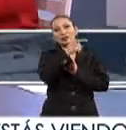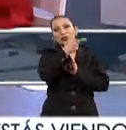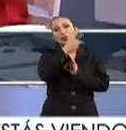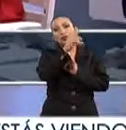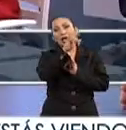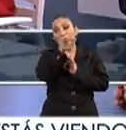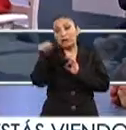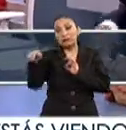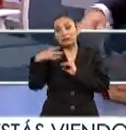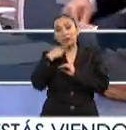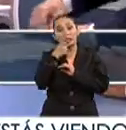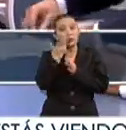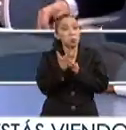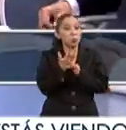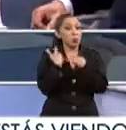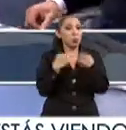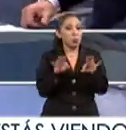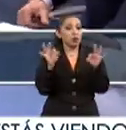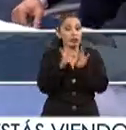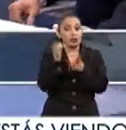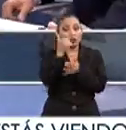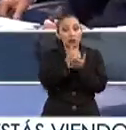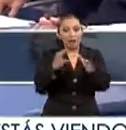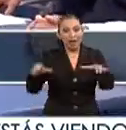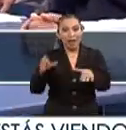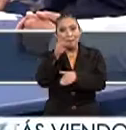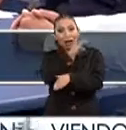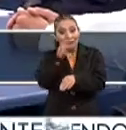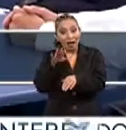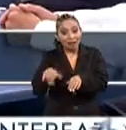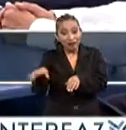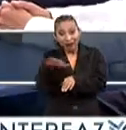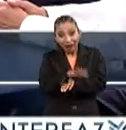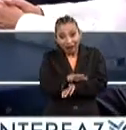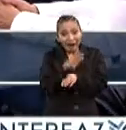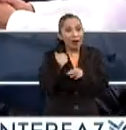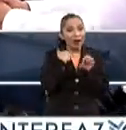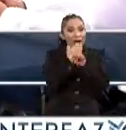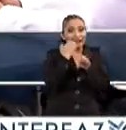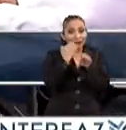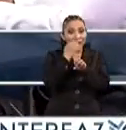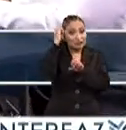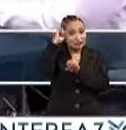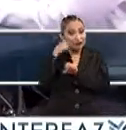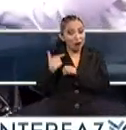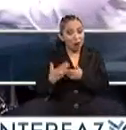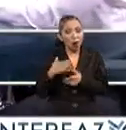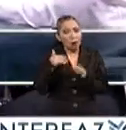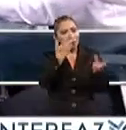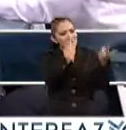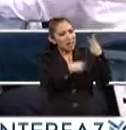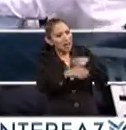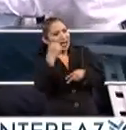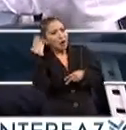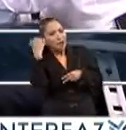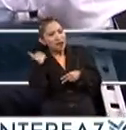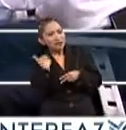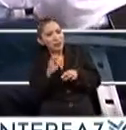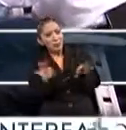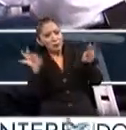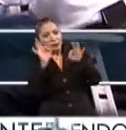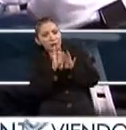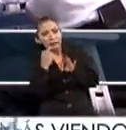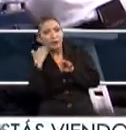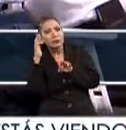Márquez lo importante que es para ciudades como Mazatlán, como el estado de Sinaloa, recibir este tipo de eventos. En